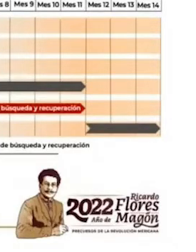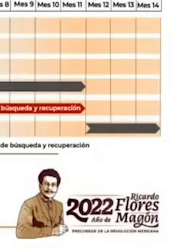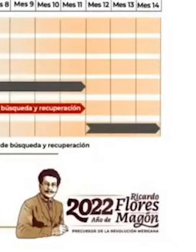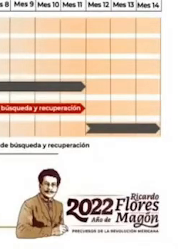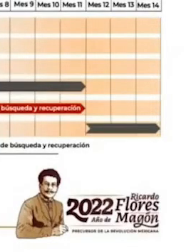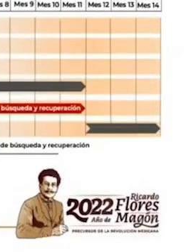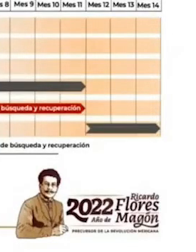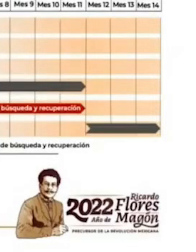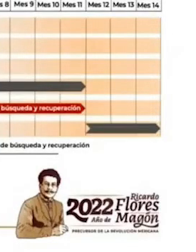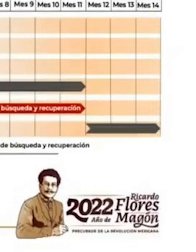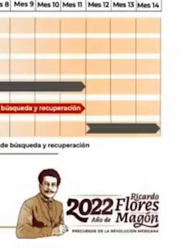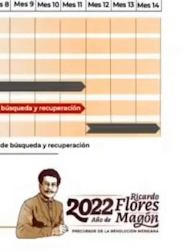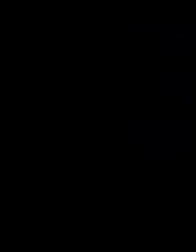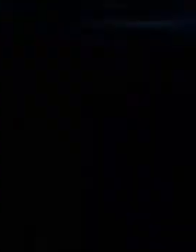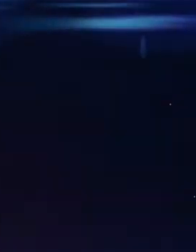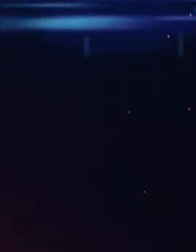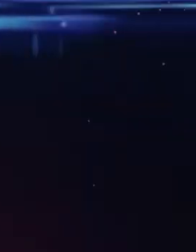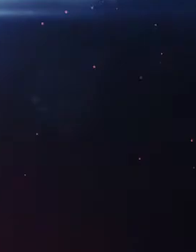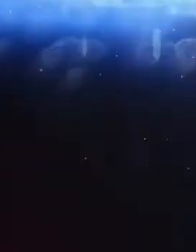a nuestros mineros.